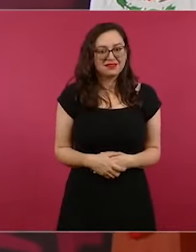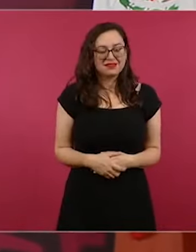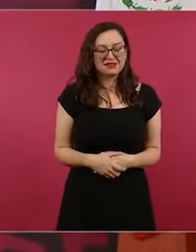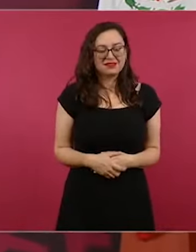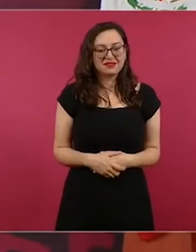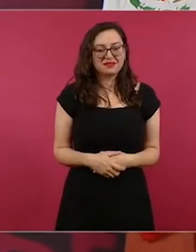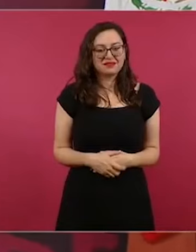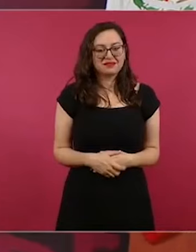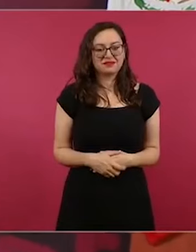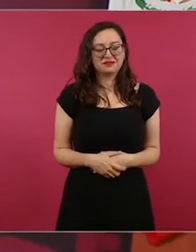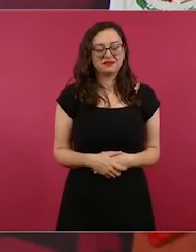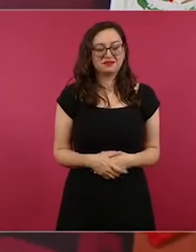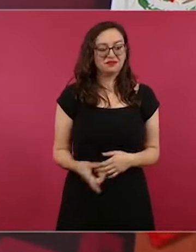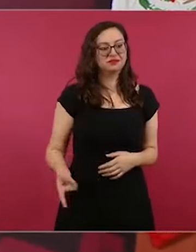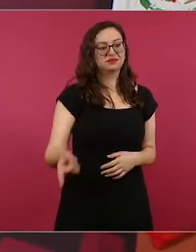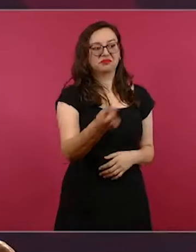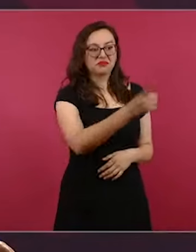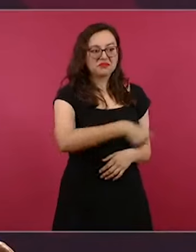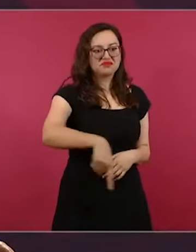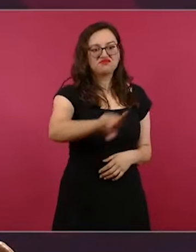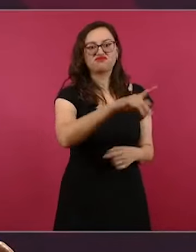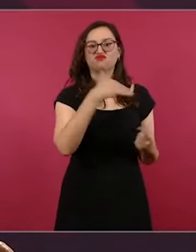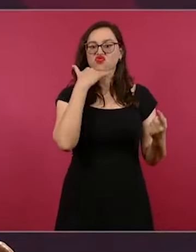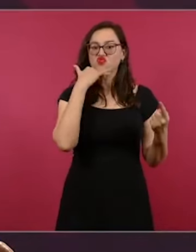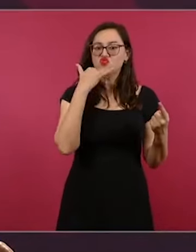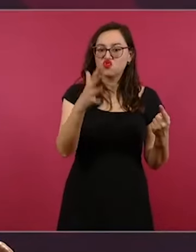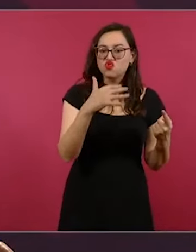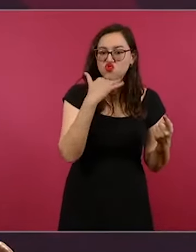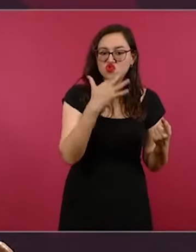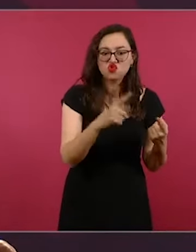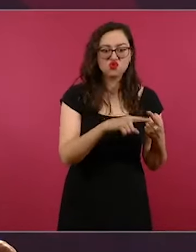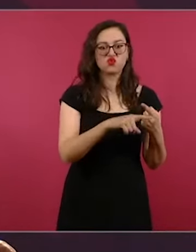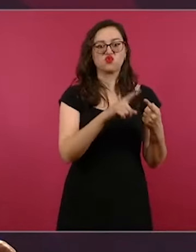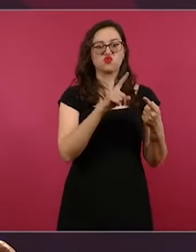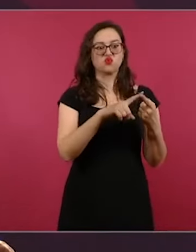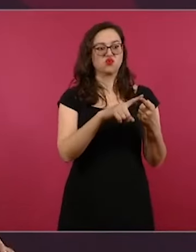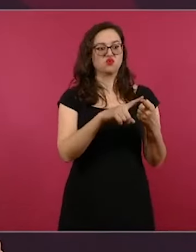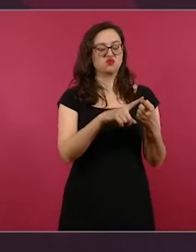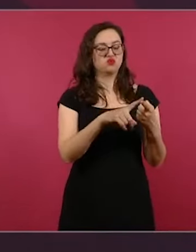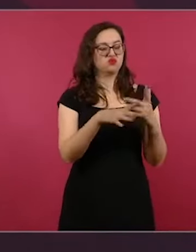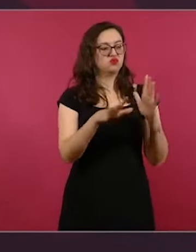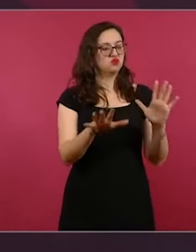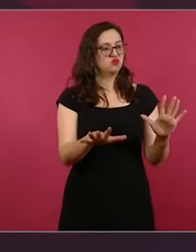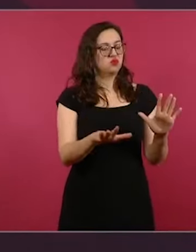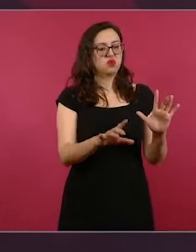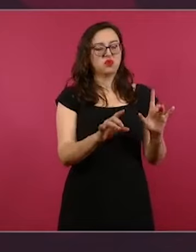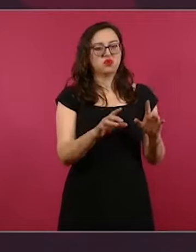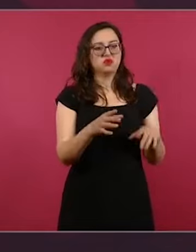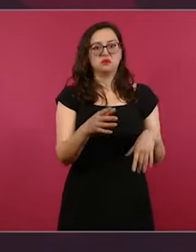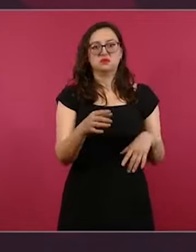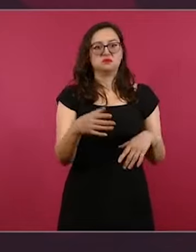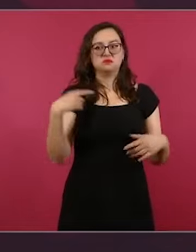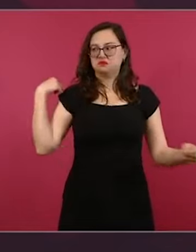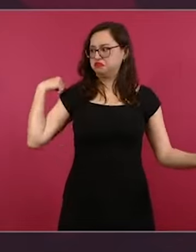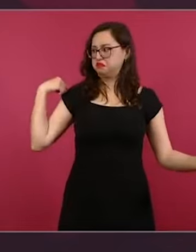corruptos de la noche a la mañana se volvieron